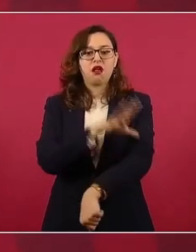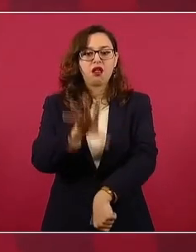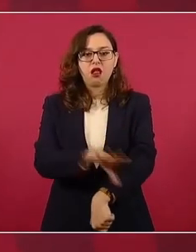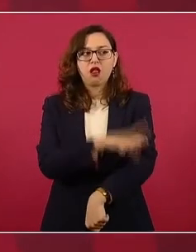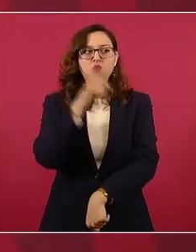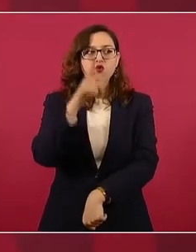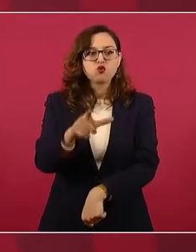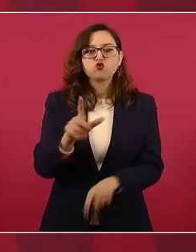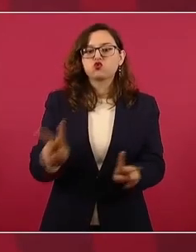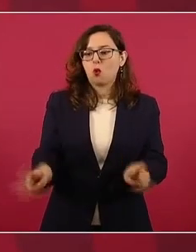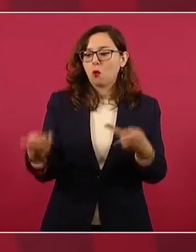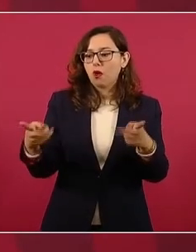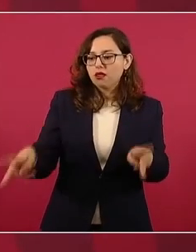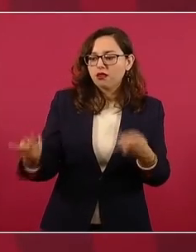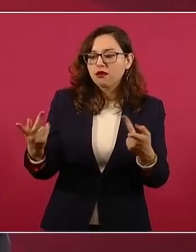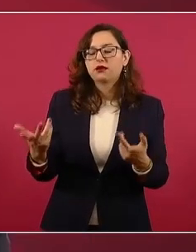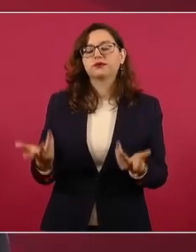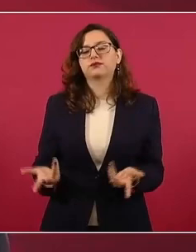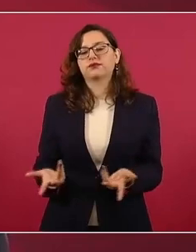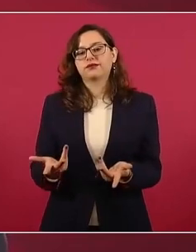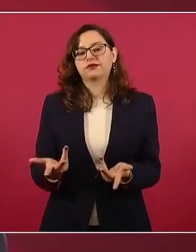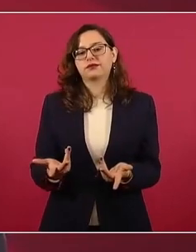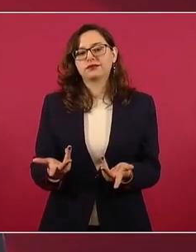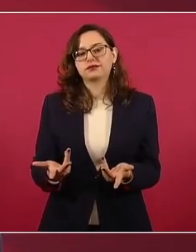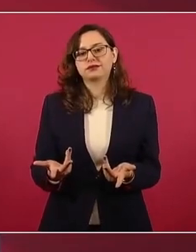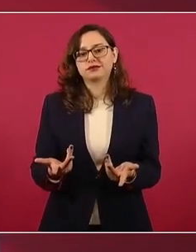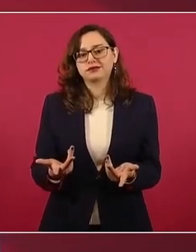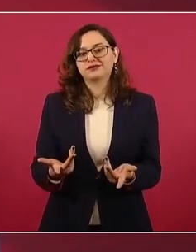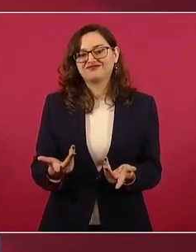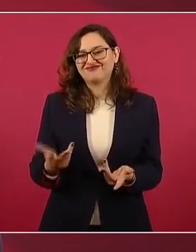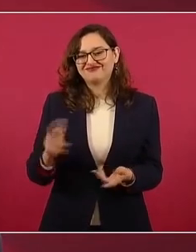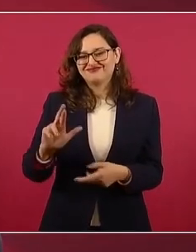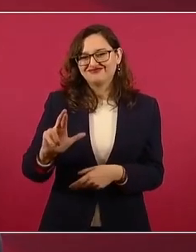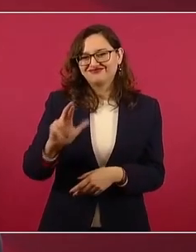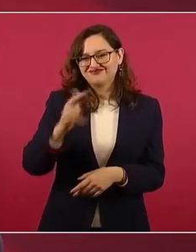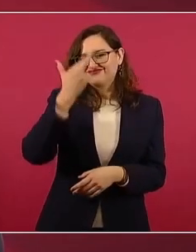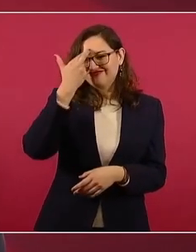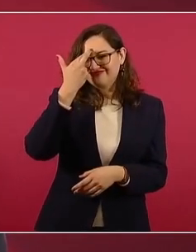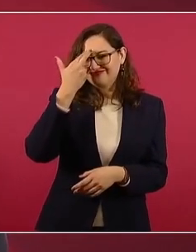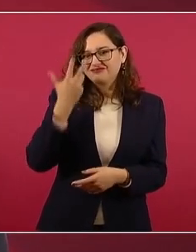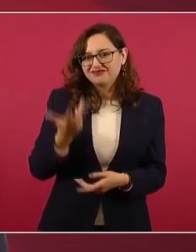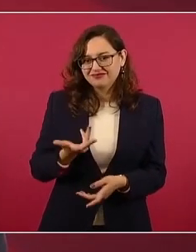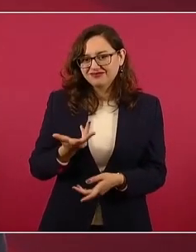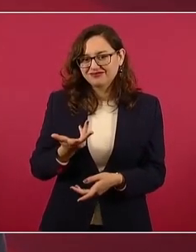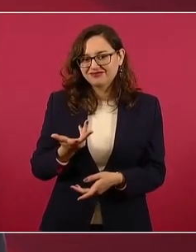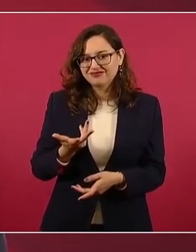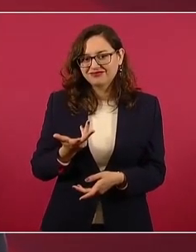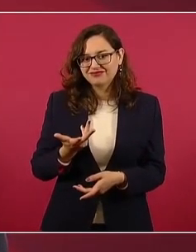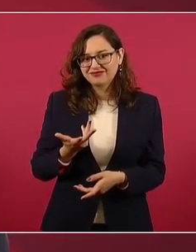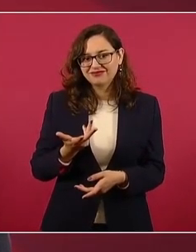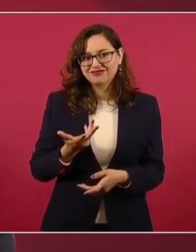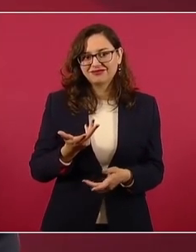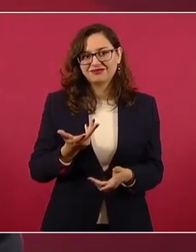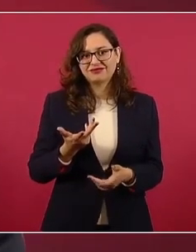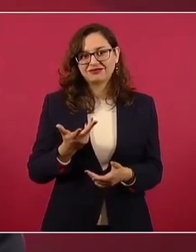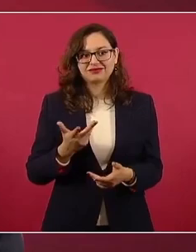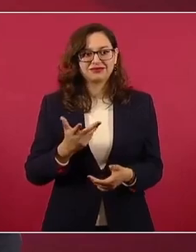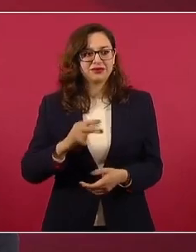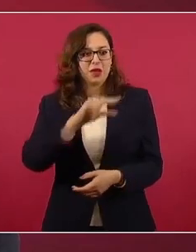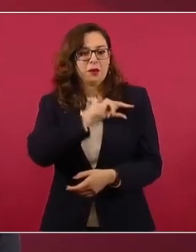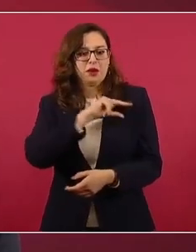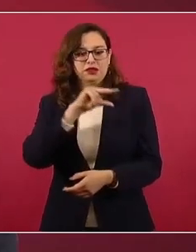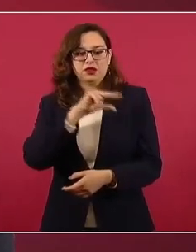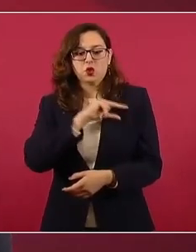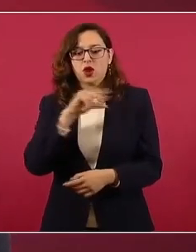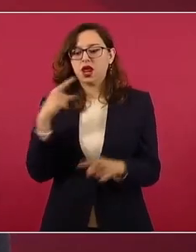Acuérdense que era la que convocaba a las rondas famosas para privatizar